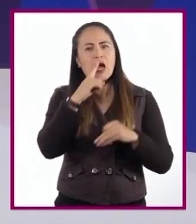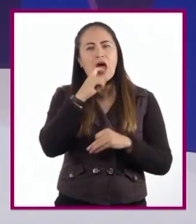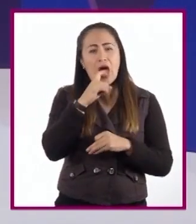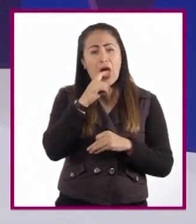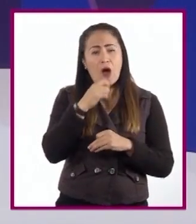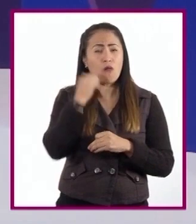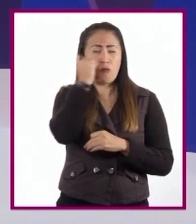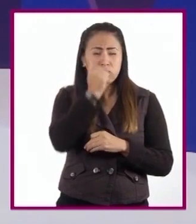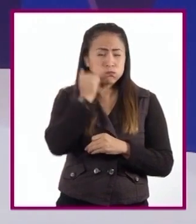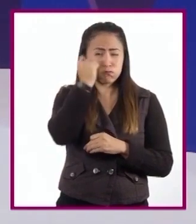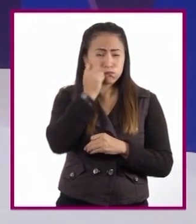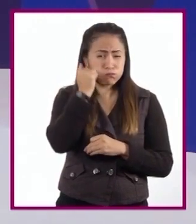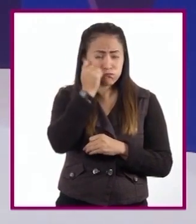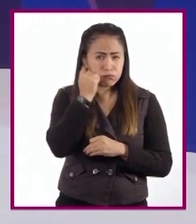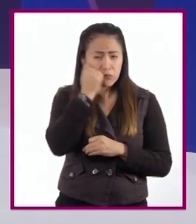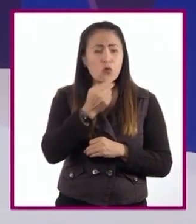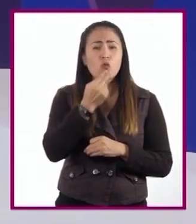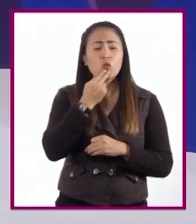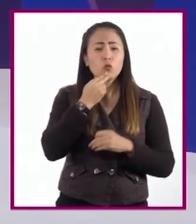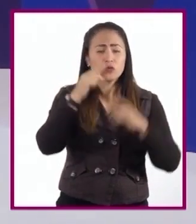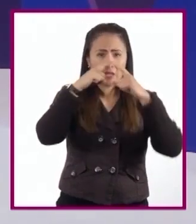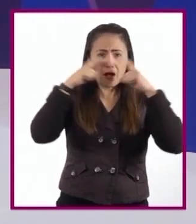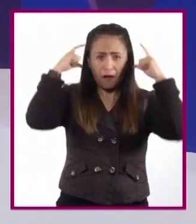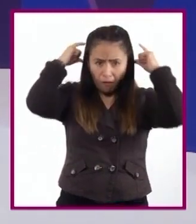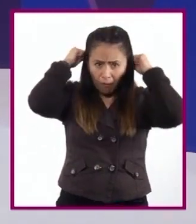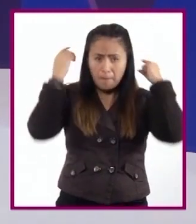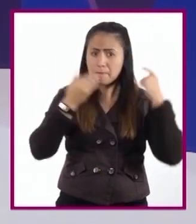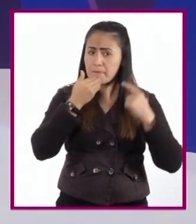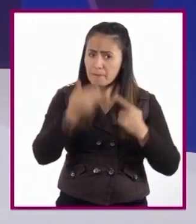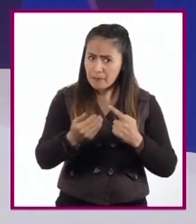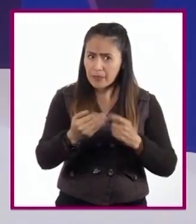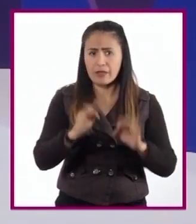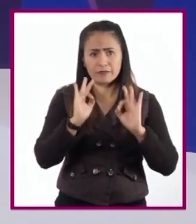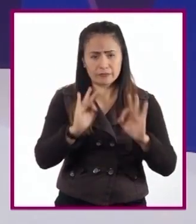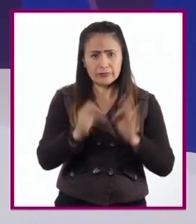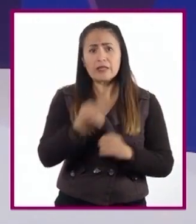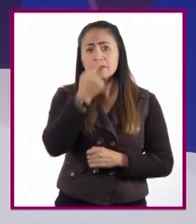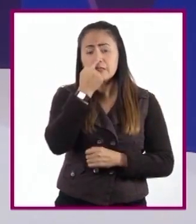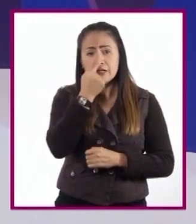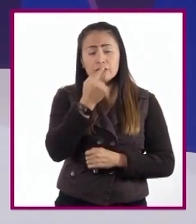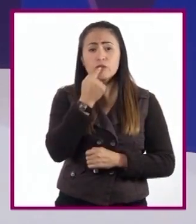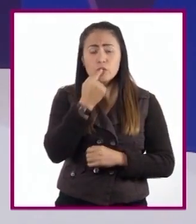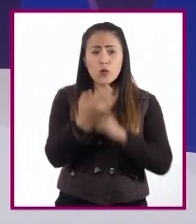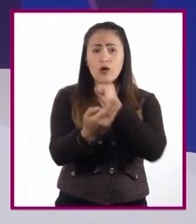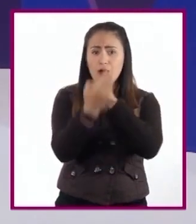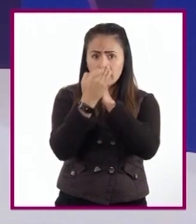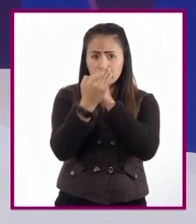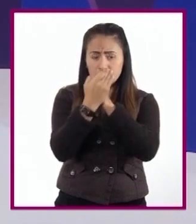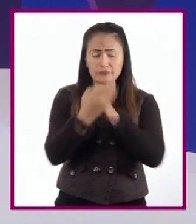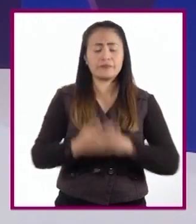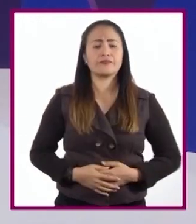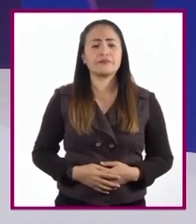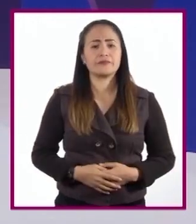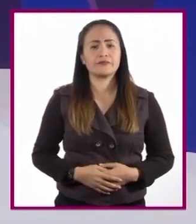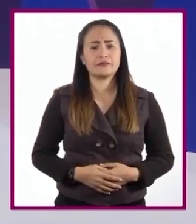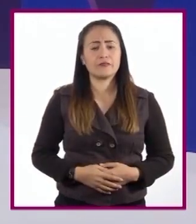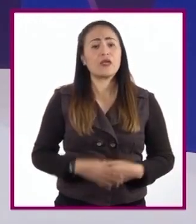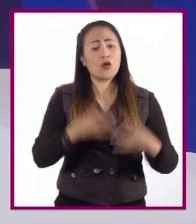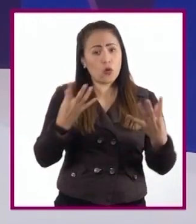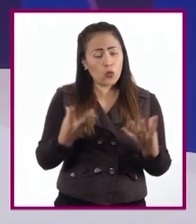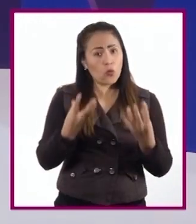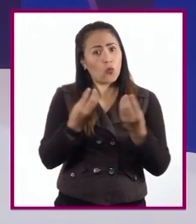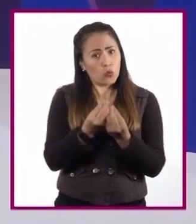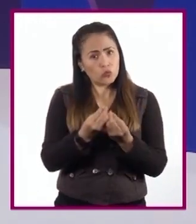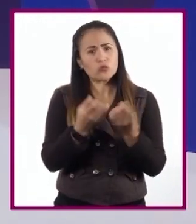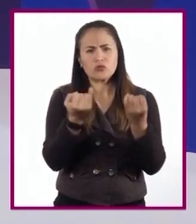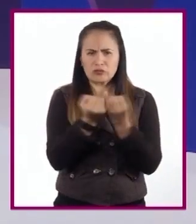abundante jabón, usando el cubrebocas adecuadamente, de forma que proteja nariz y boca. Y aunque juntos guardar y